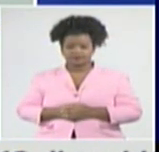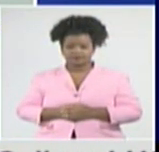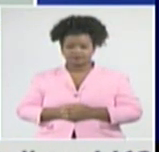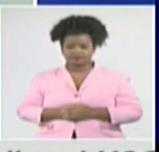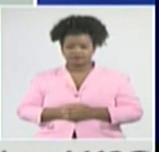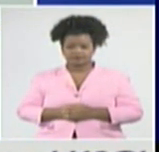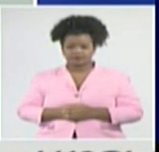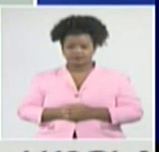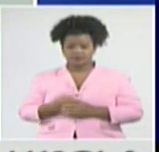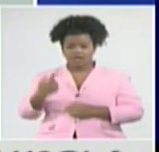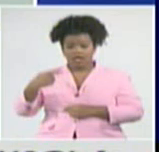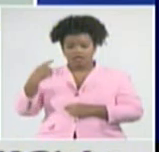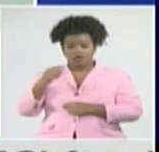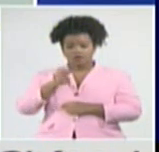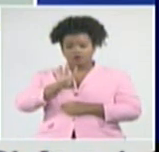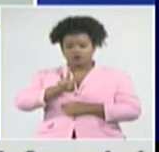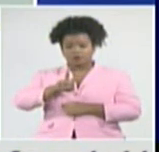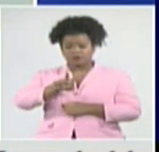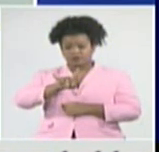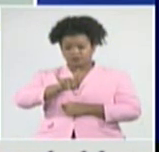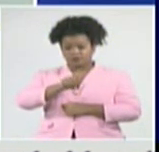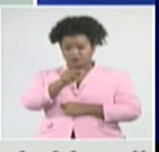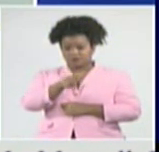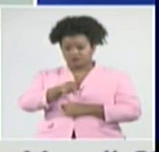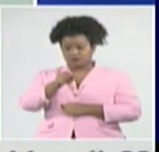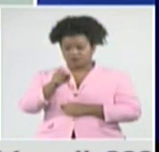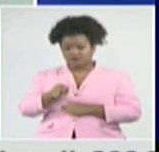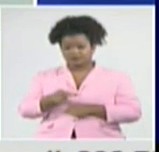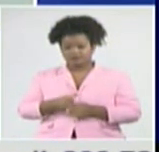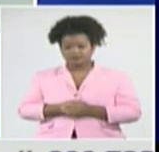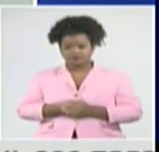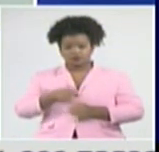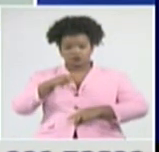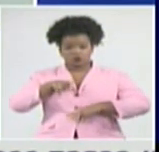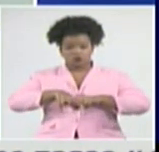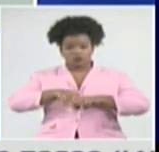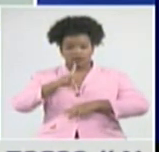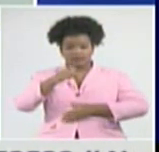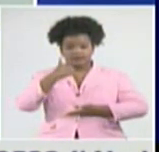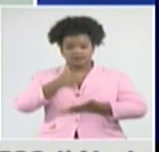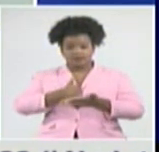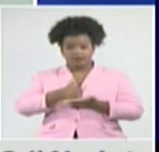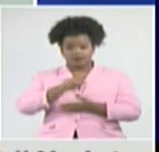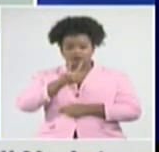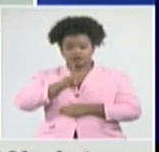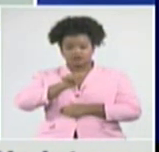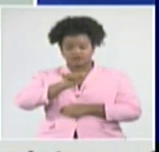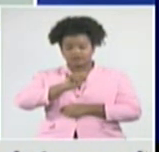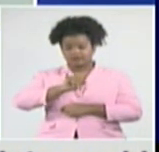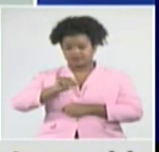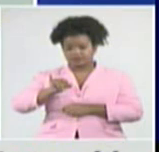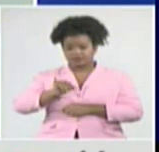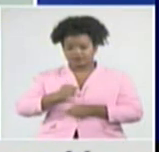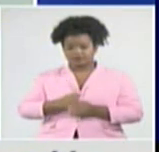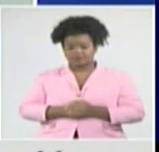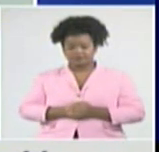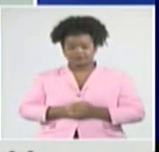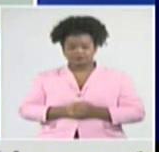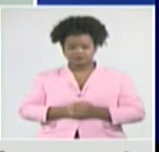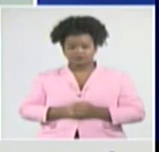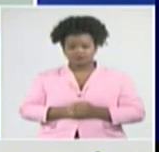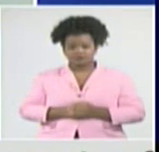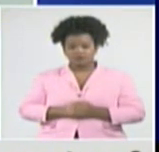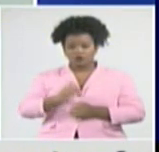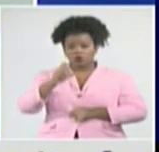429 casos autóctonos. Holguín Cabecera, 266 casos positivos, Cuetos